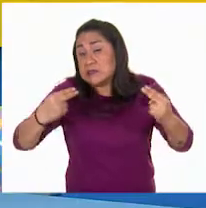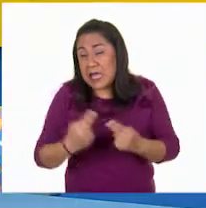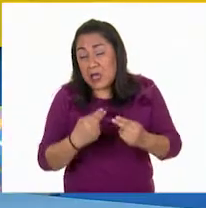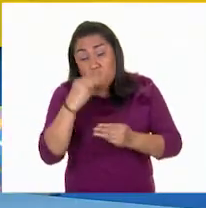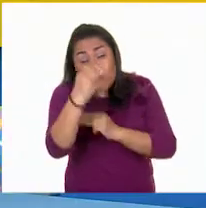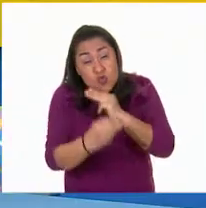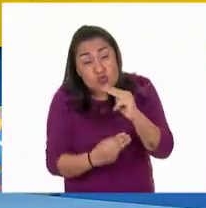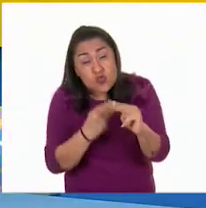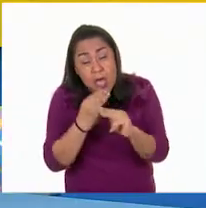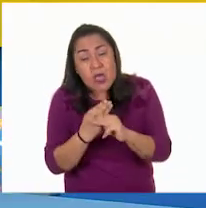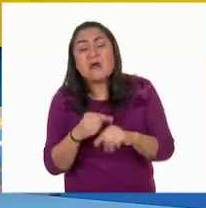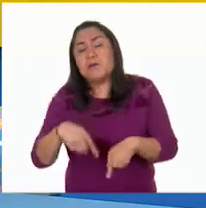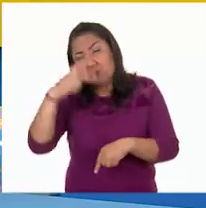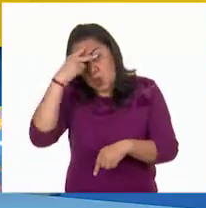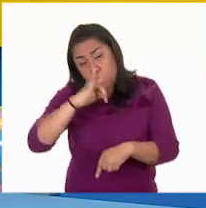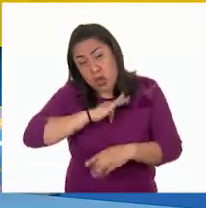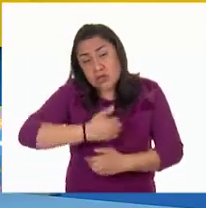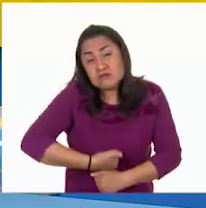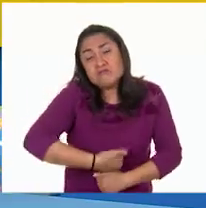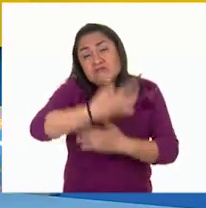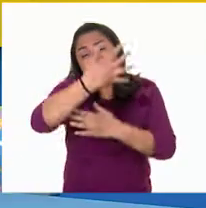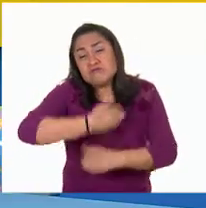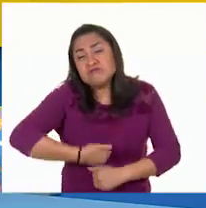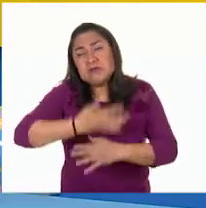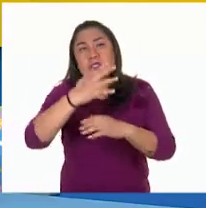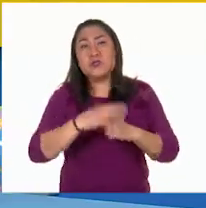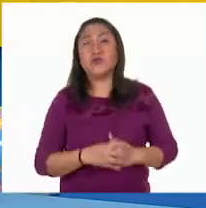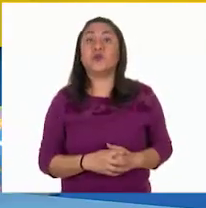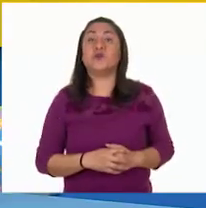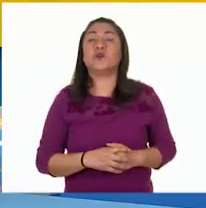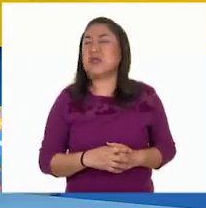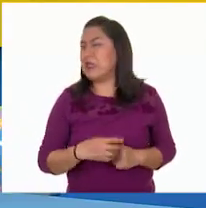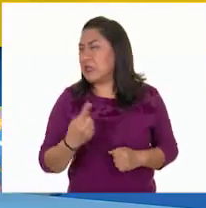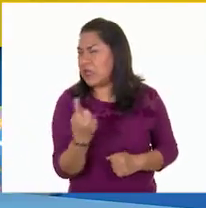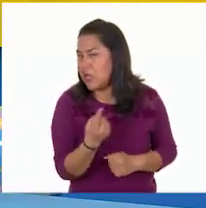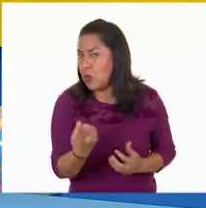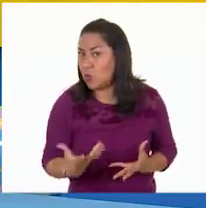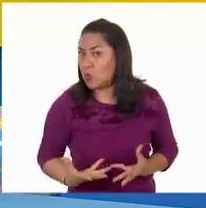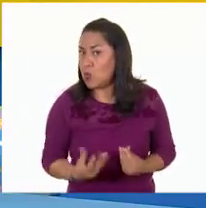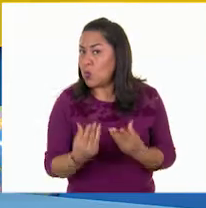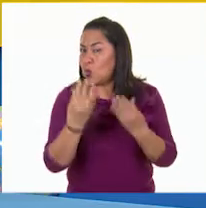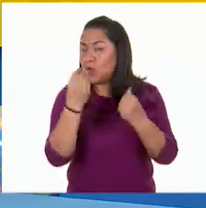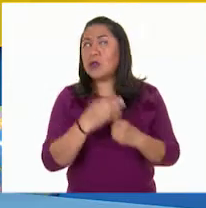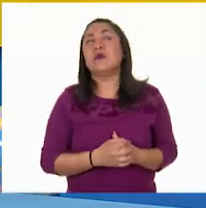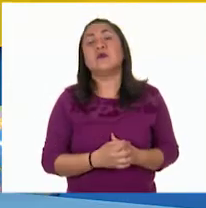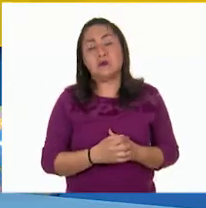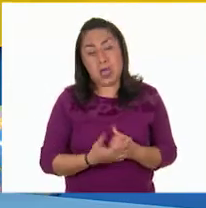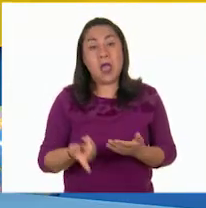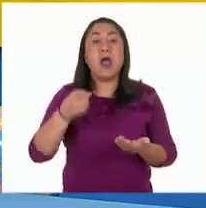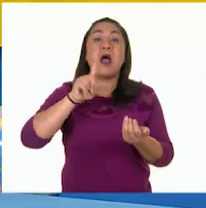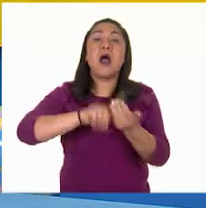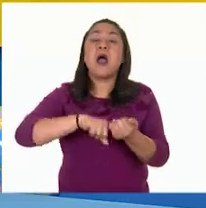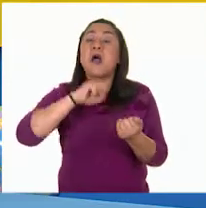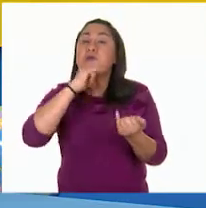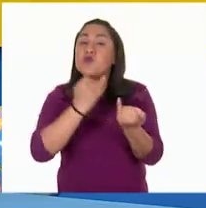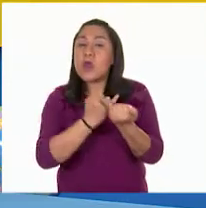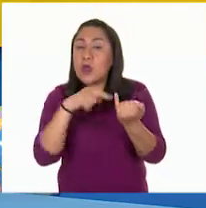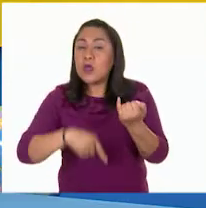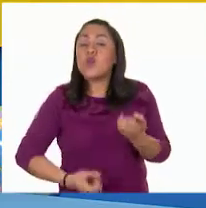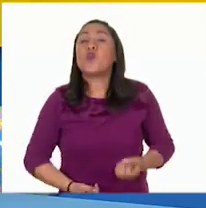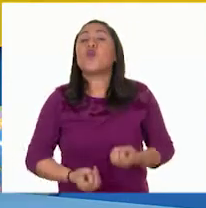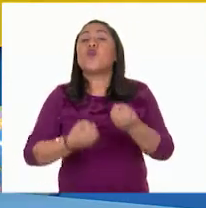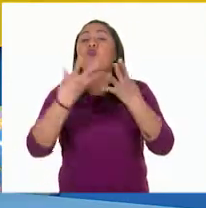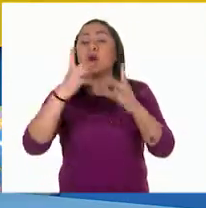¿Qué? Eso es mucho. Además, hay que sumar la demanda nacional y los mexicanos comemos